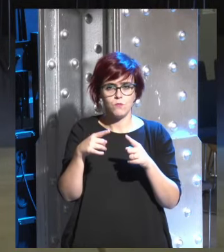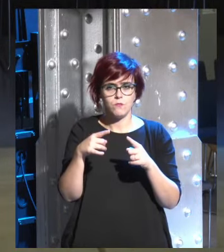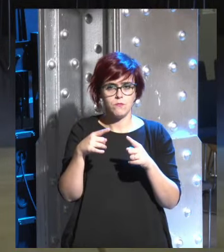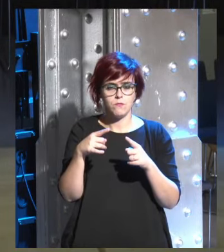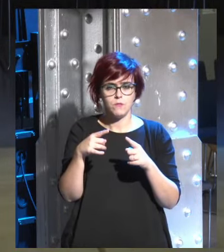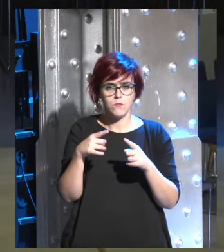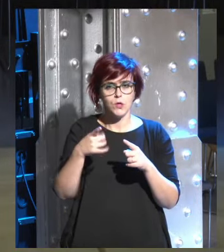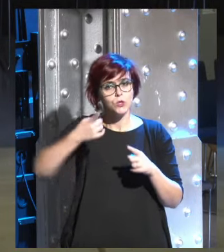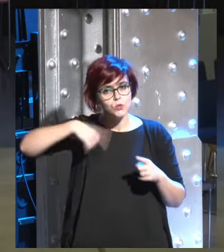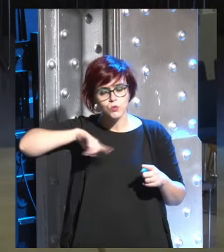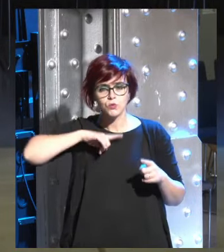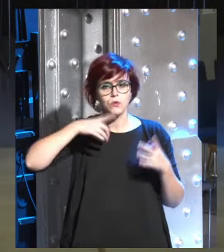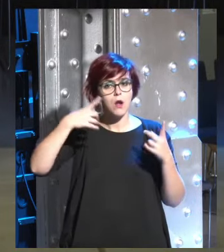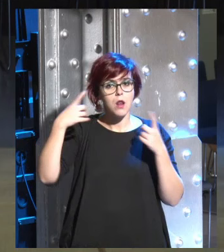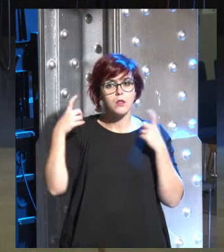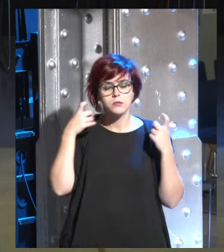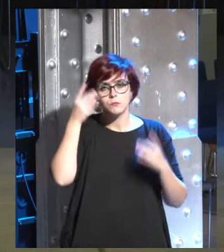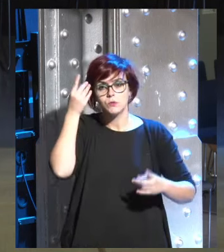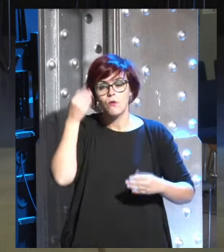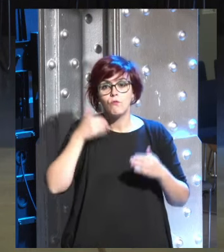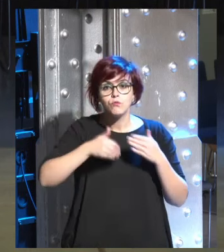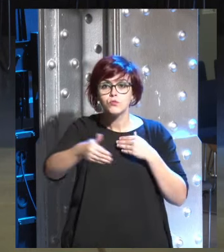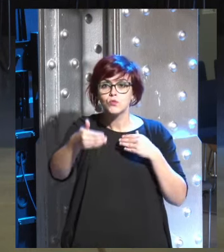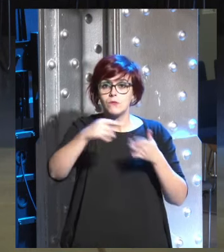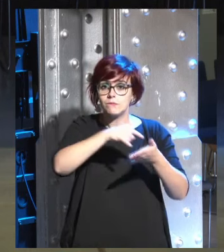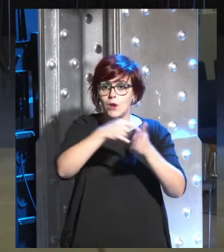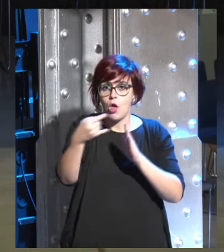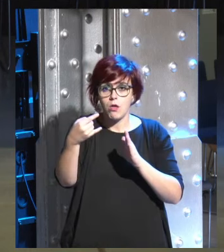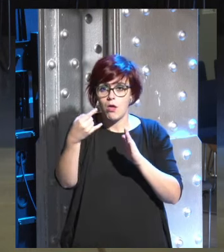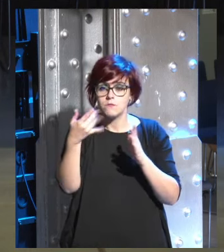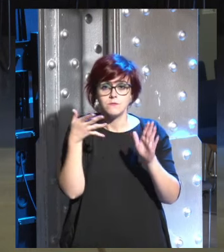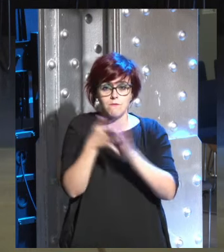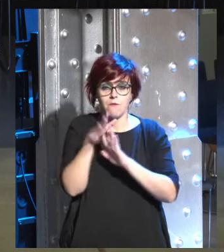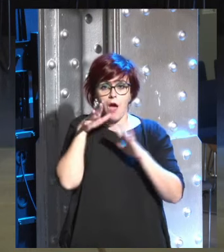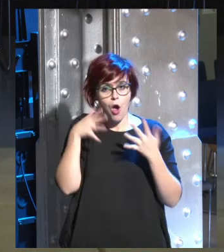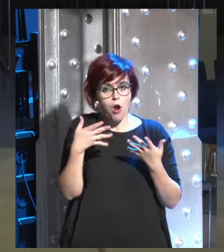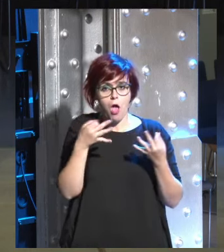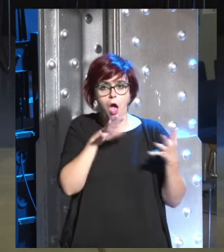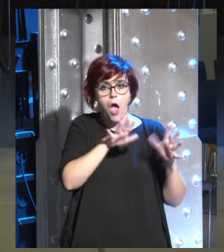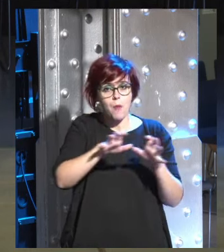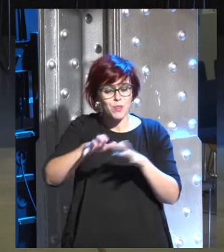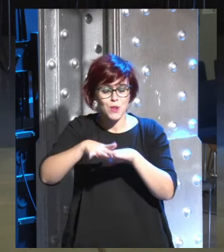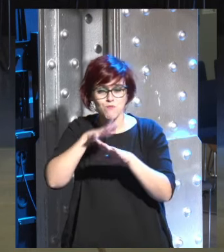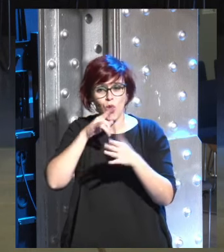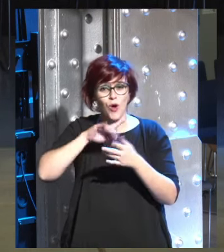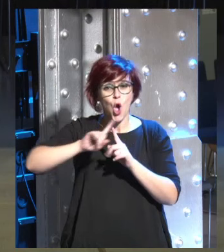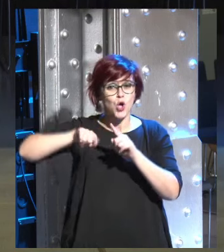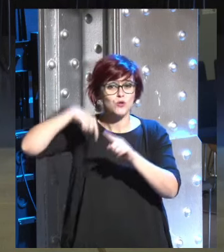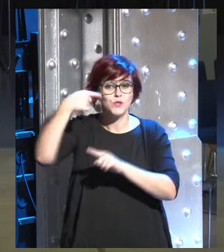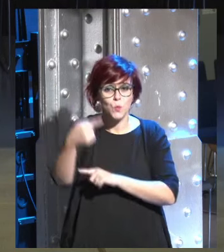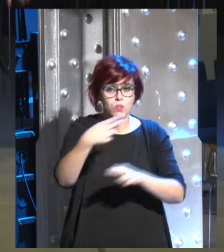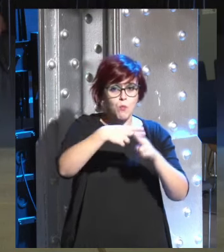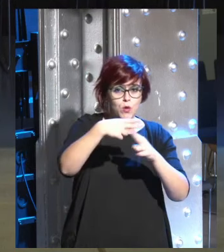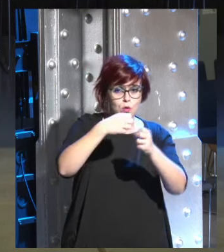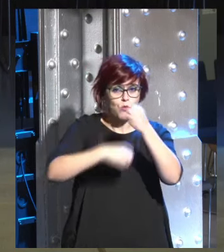las implicaciones que estas nuevas tecnologías pueden acarrear a nivel político económico y social el